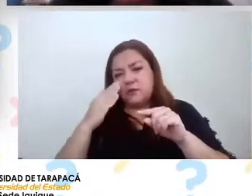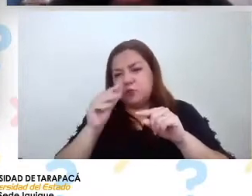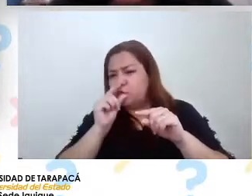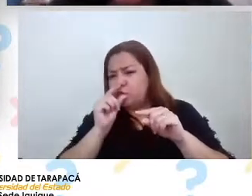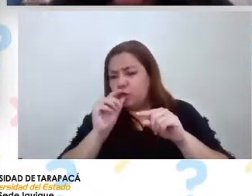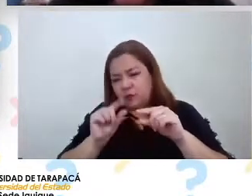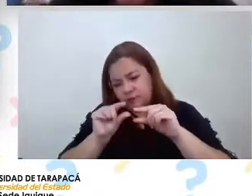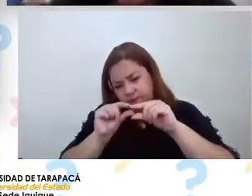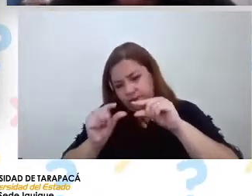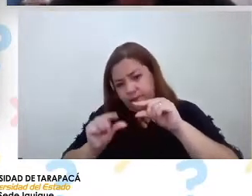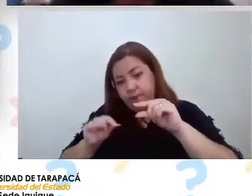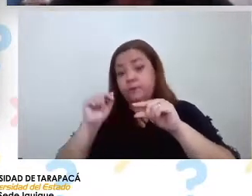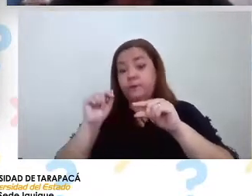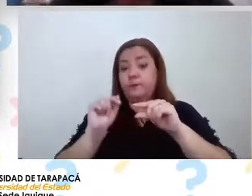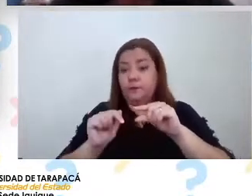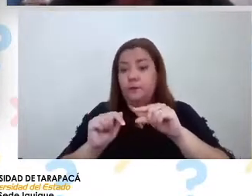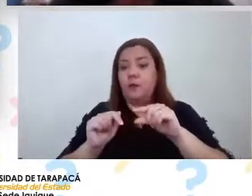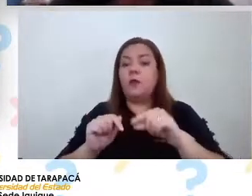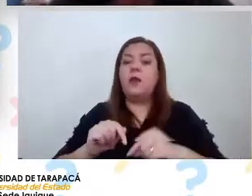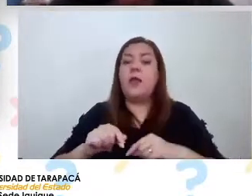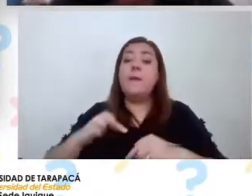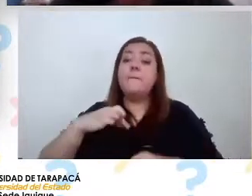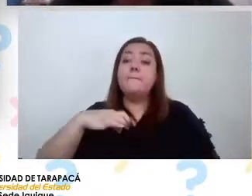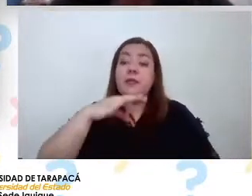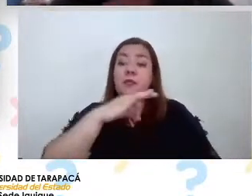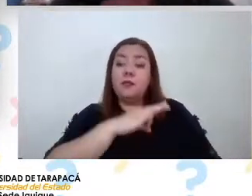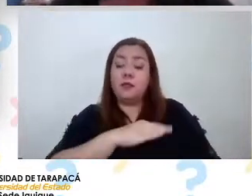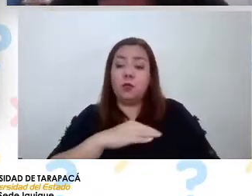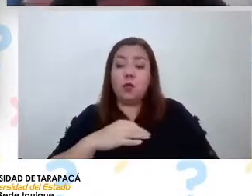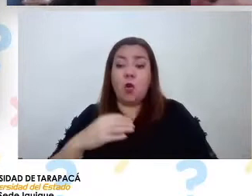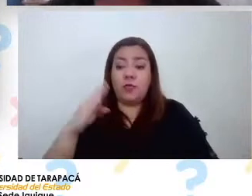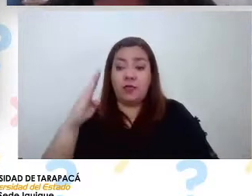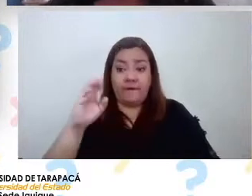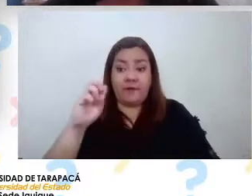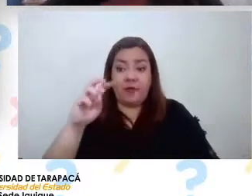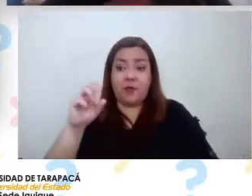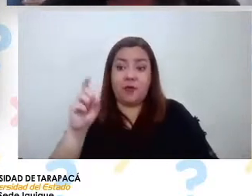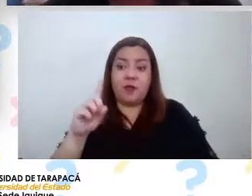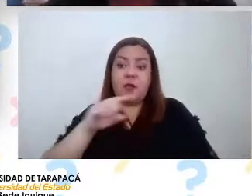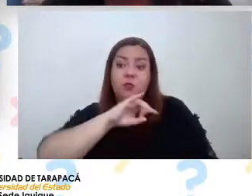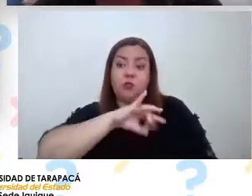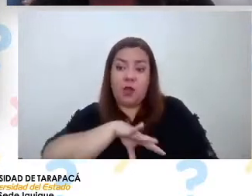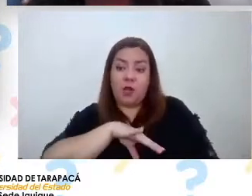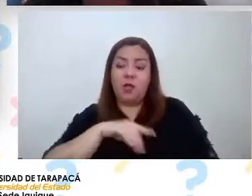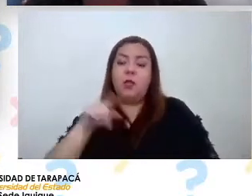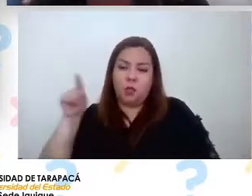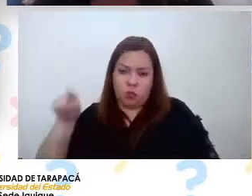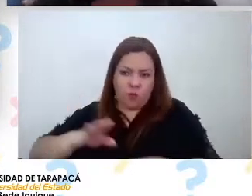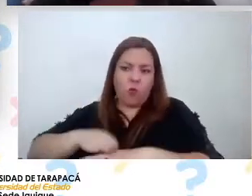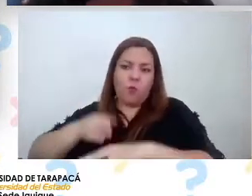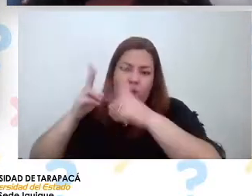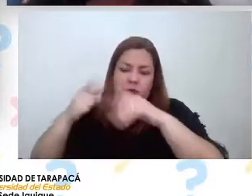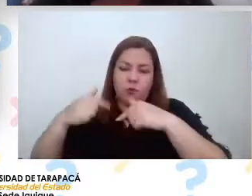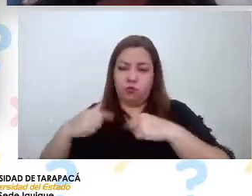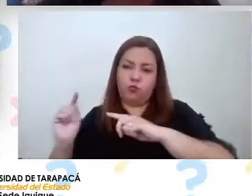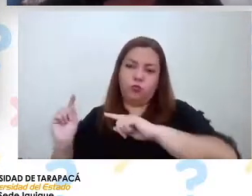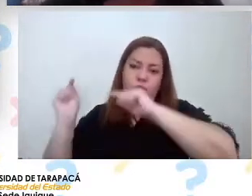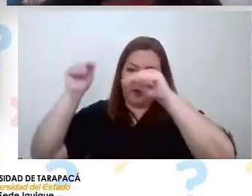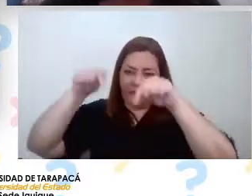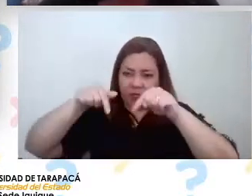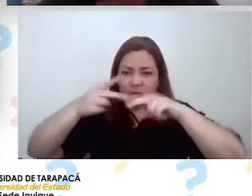nacional. El Ministerio de Bienes Nacionales nos dio esta concesión a nosotros para poder realizar